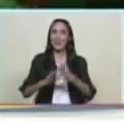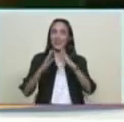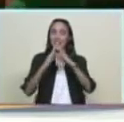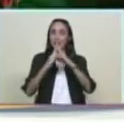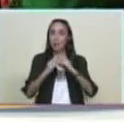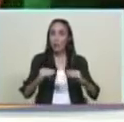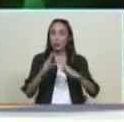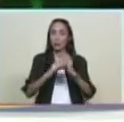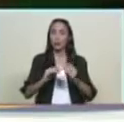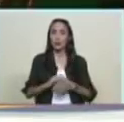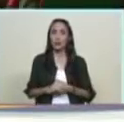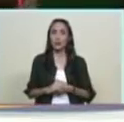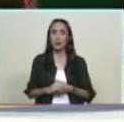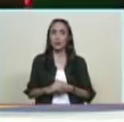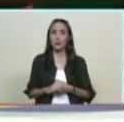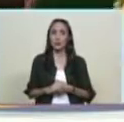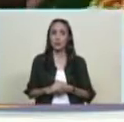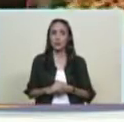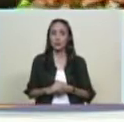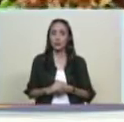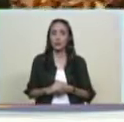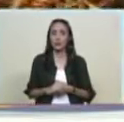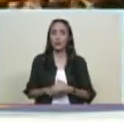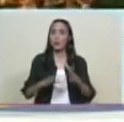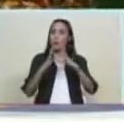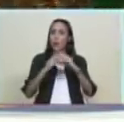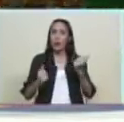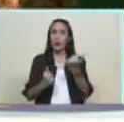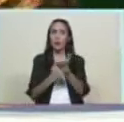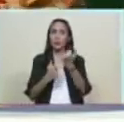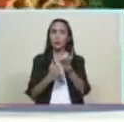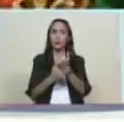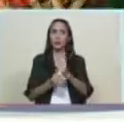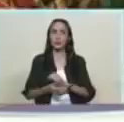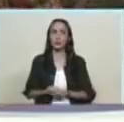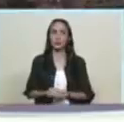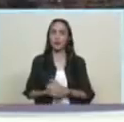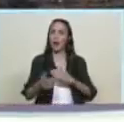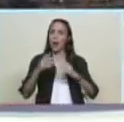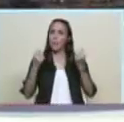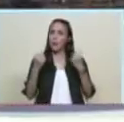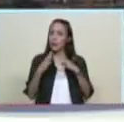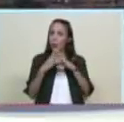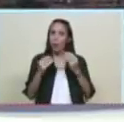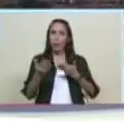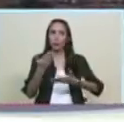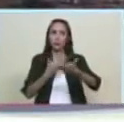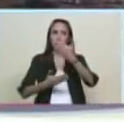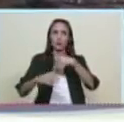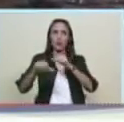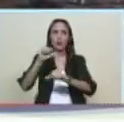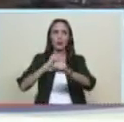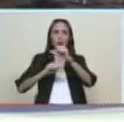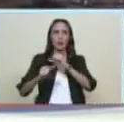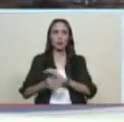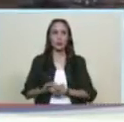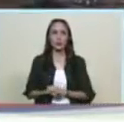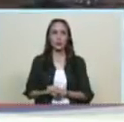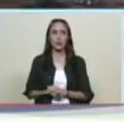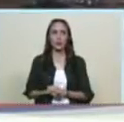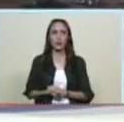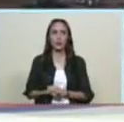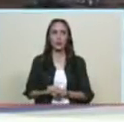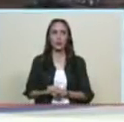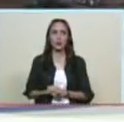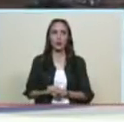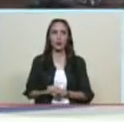para eso si todos nos apoyamos mutuamente si todos practicamos la solidaridad todos a toda hora sobre